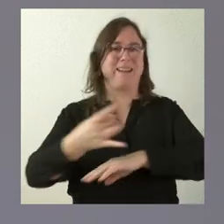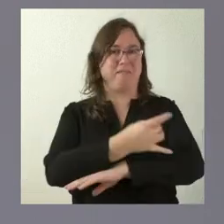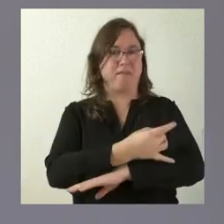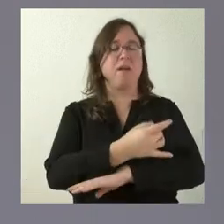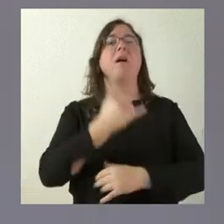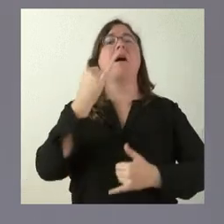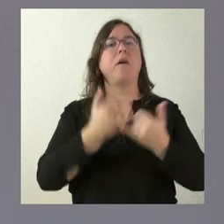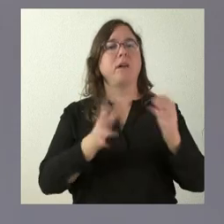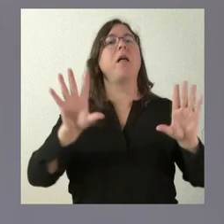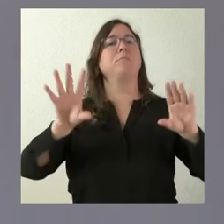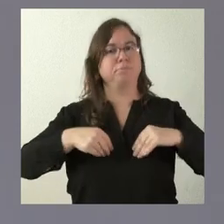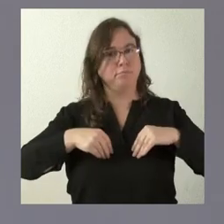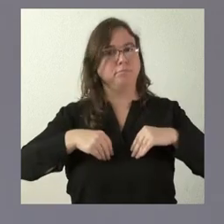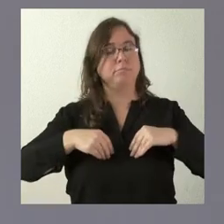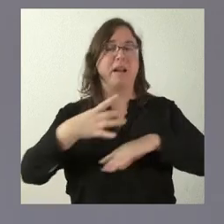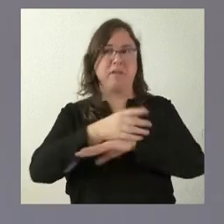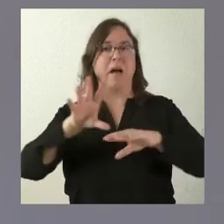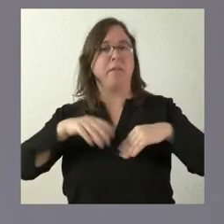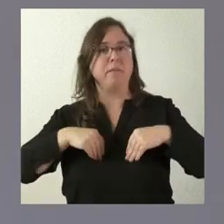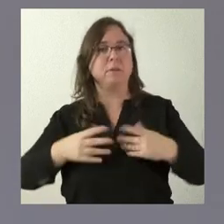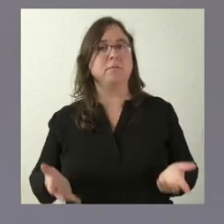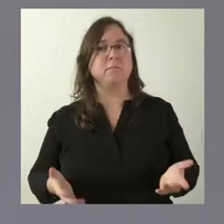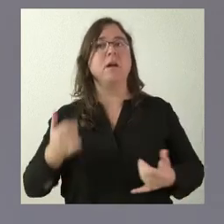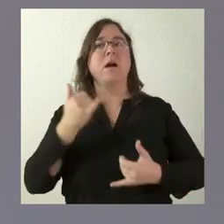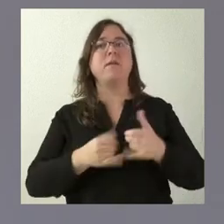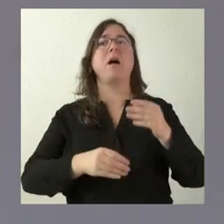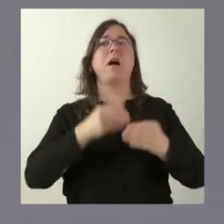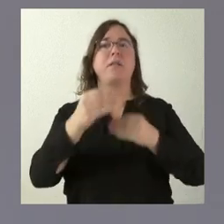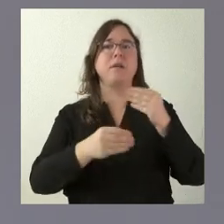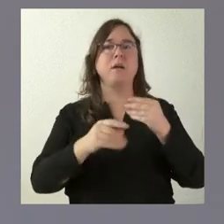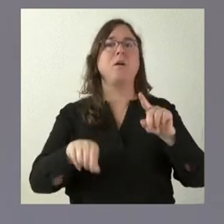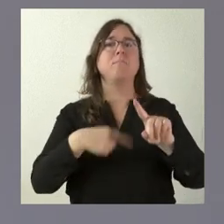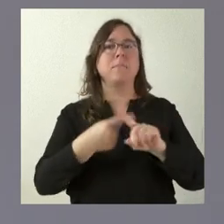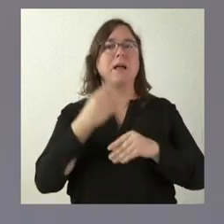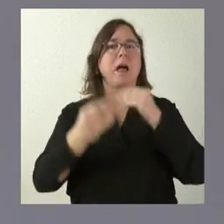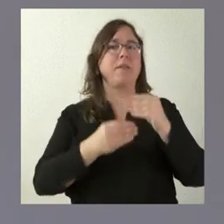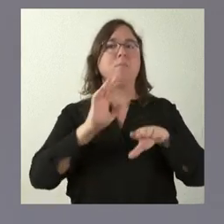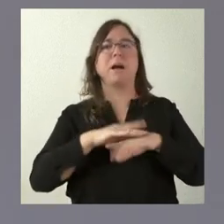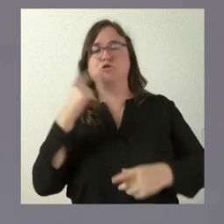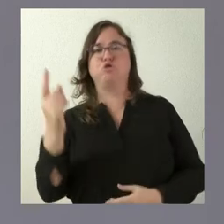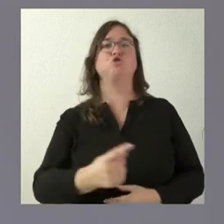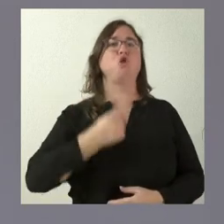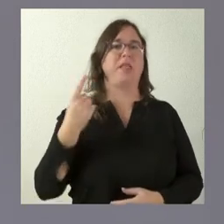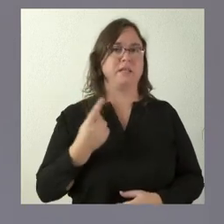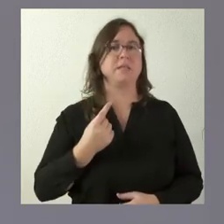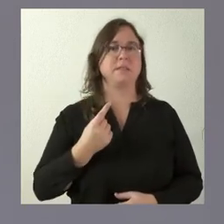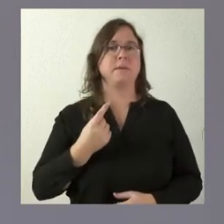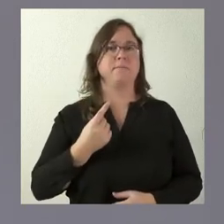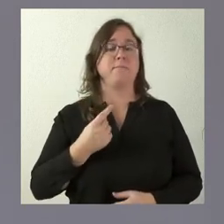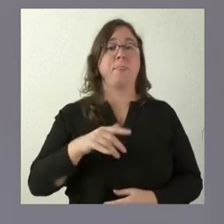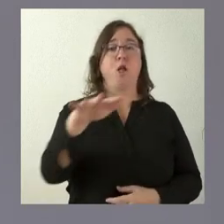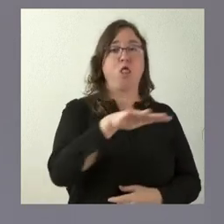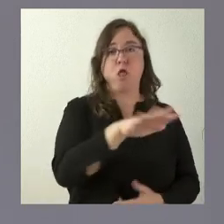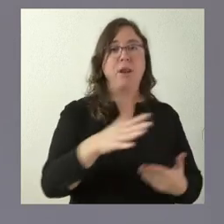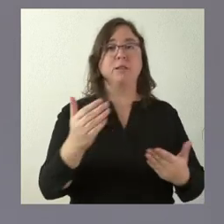aceptada por parte de Renfe. La llevaremos a cabo y la llevaremos a cabo para todas las zonas, para